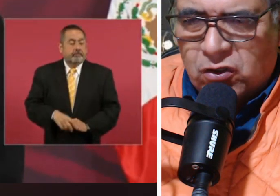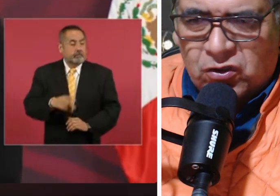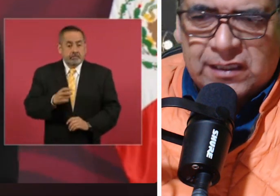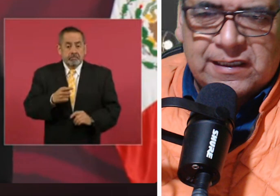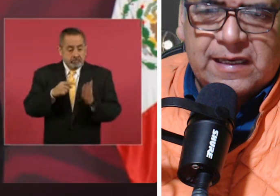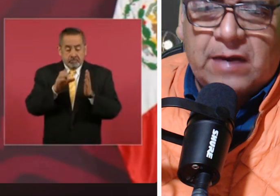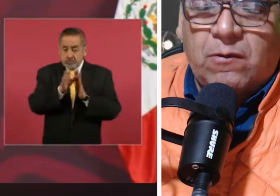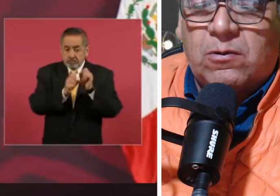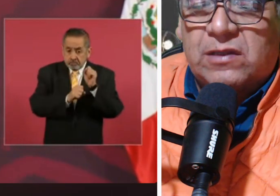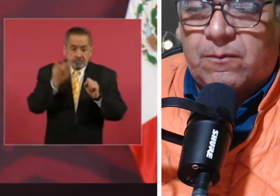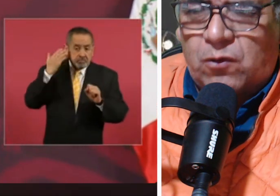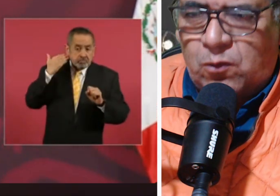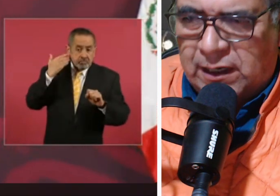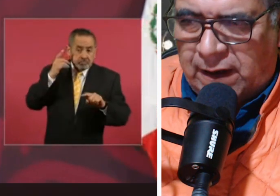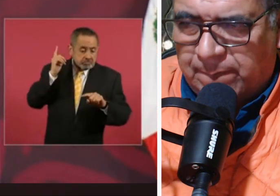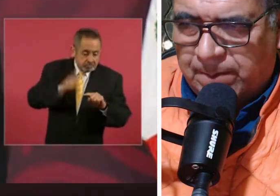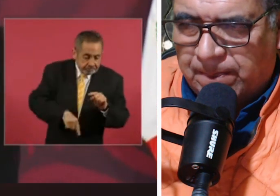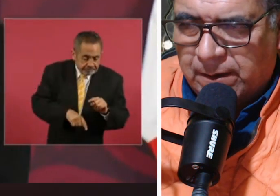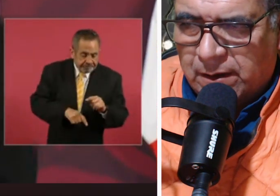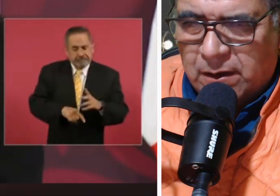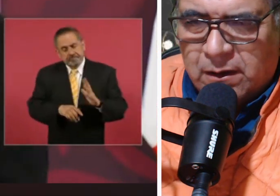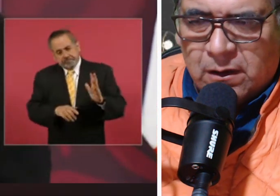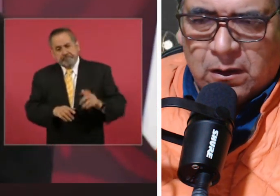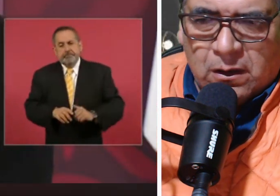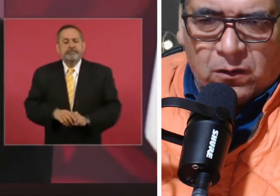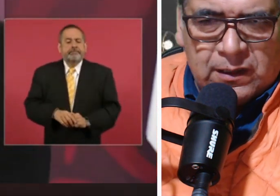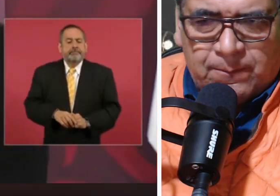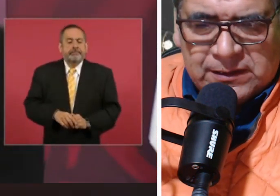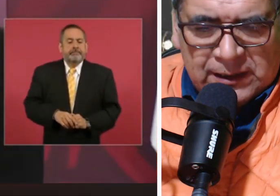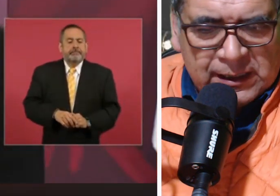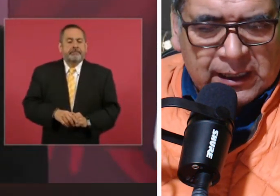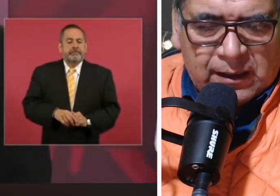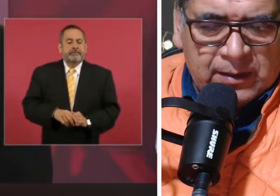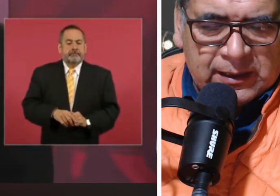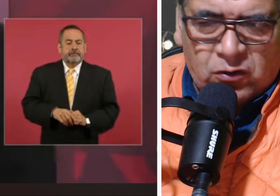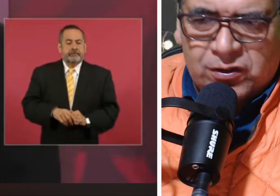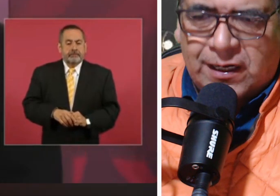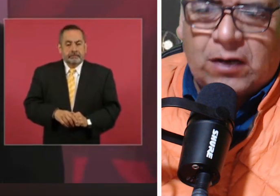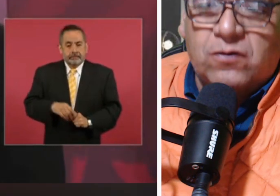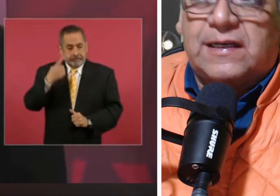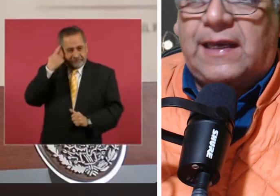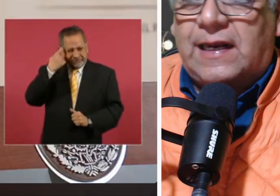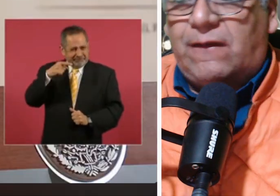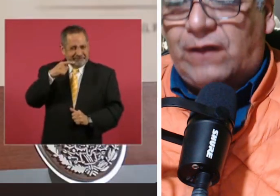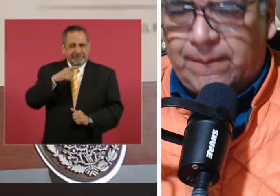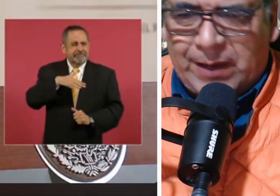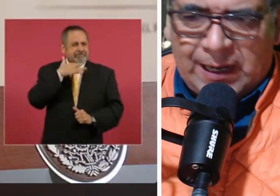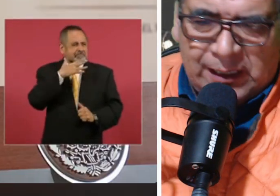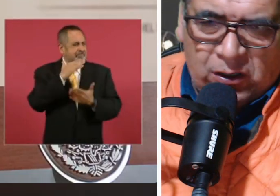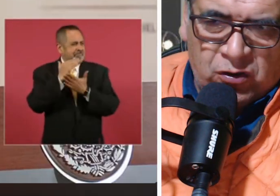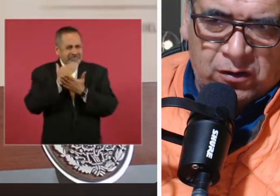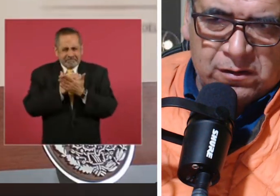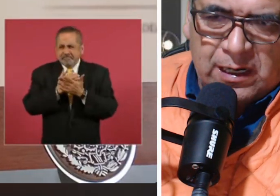donde dice que llamó a votar por Morena. Hoy el presidente remete contra la consejera de Felipe